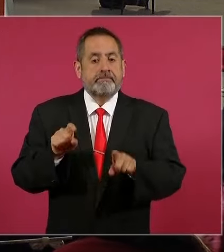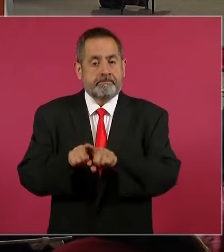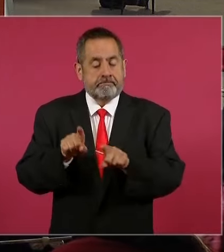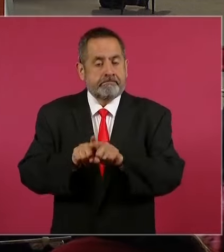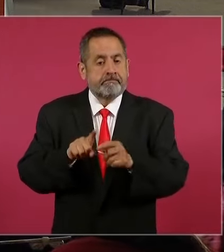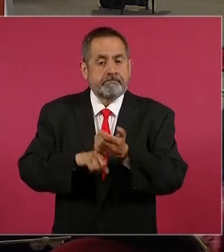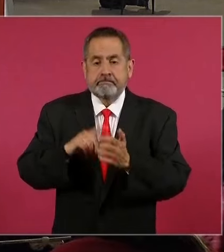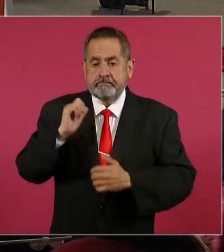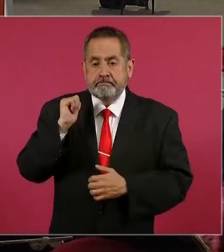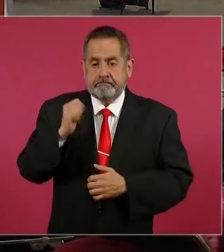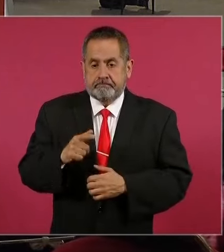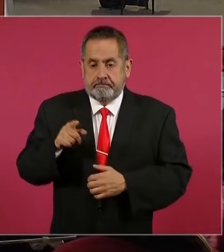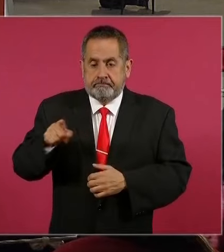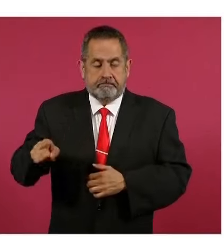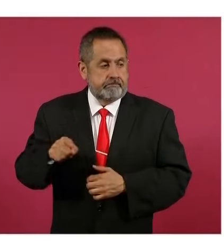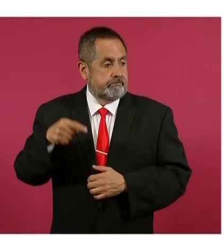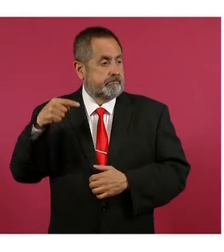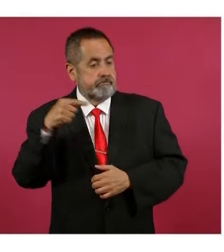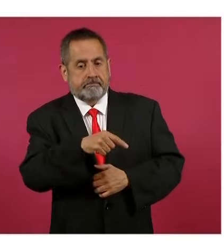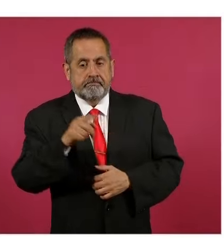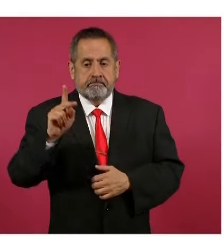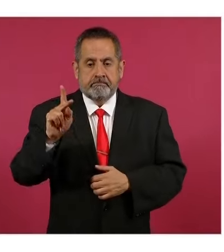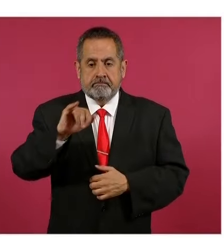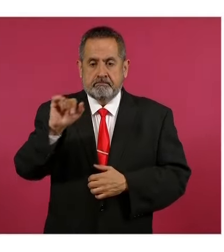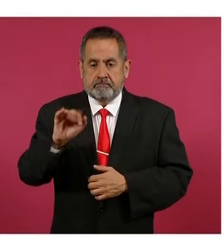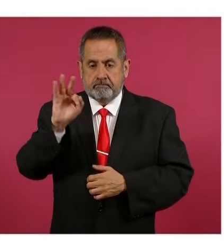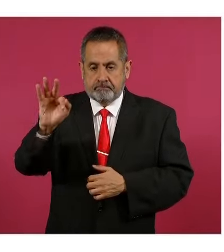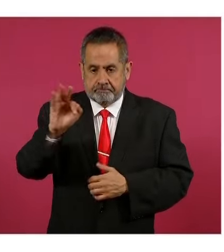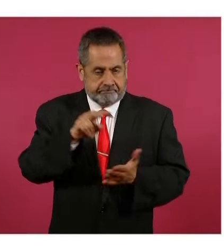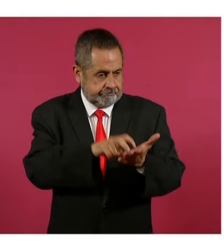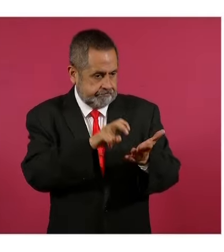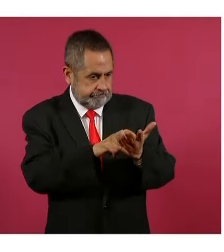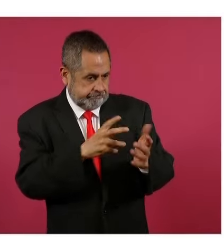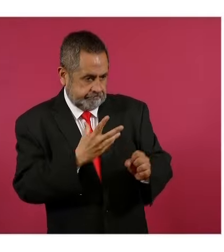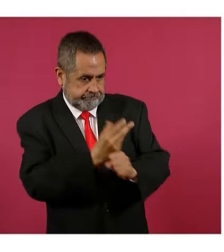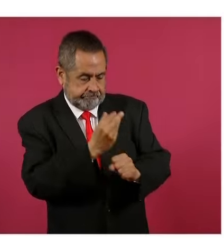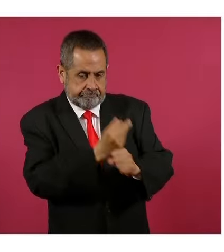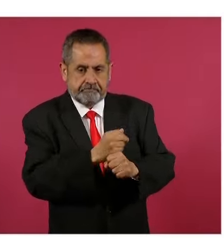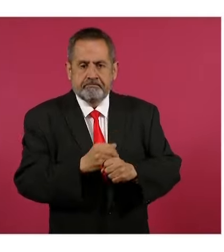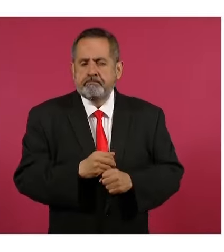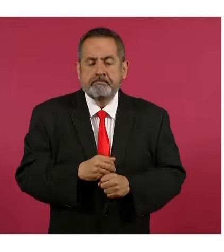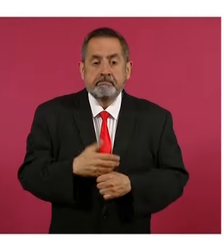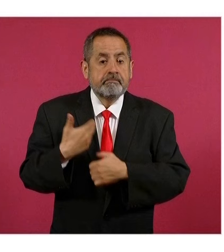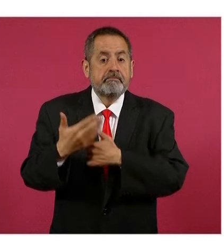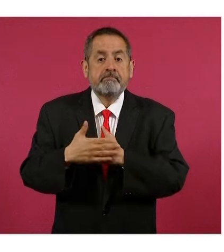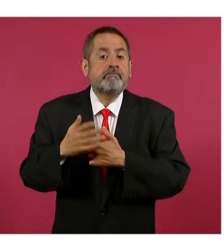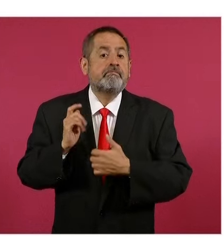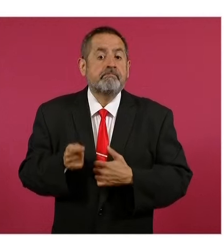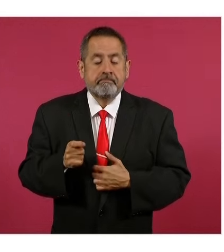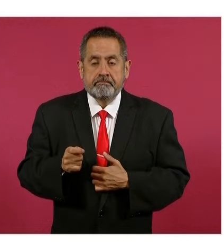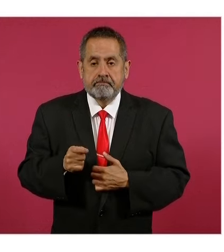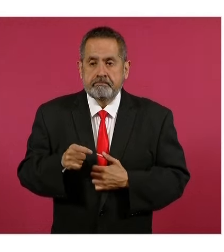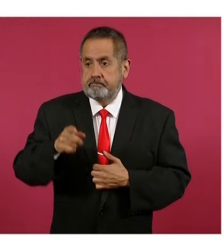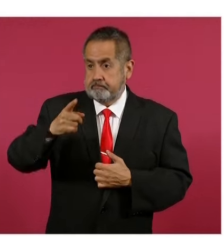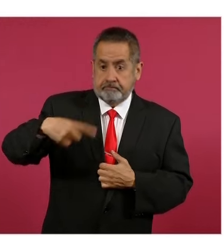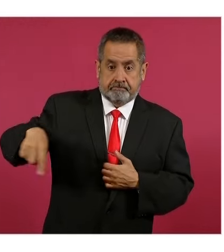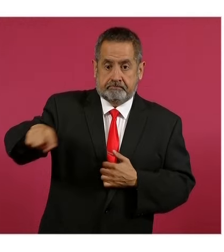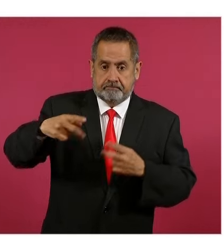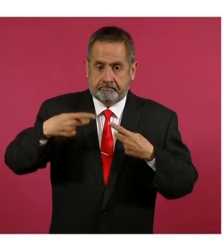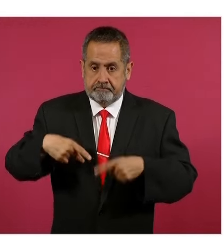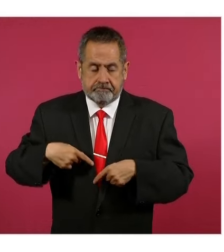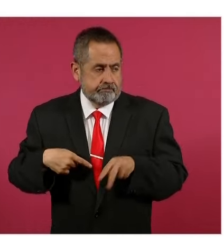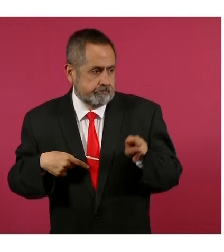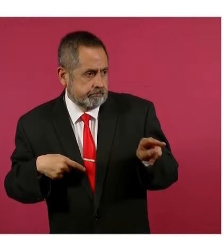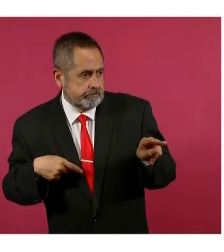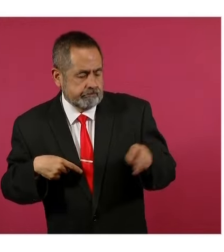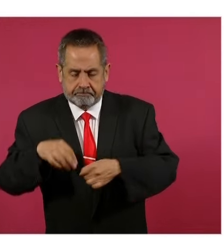reforma al Poder Judicial. Como primer elemento está la elección popular, la elección directa por parte de la